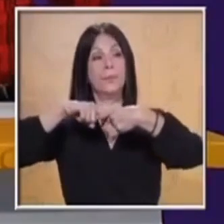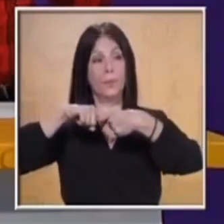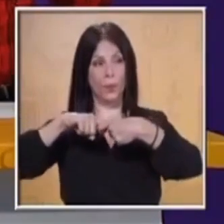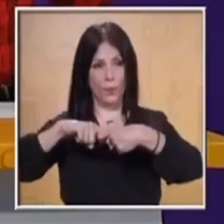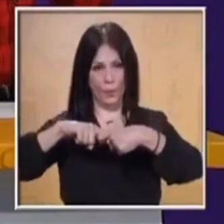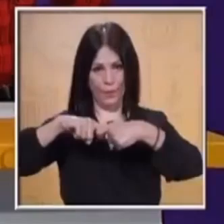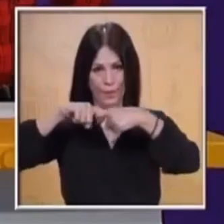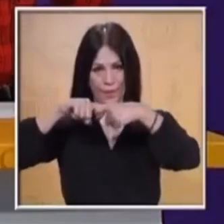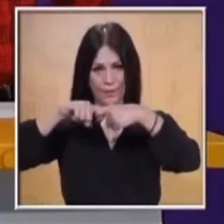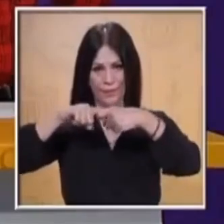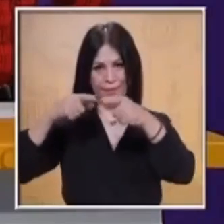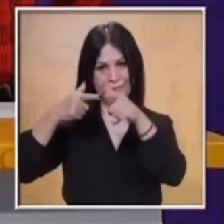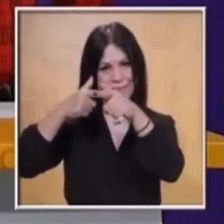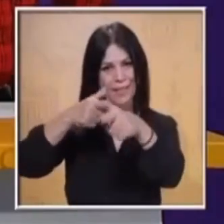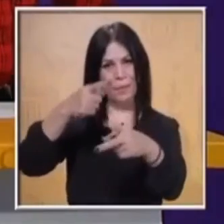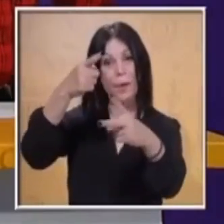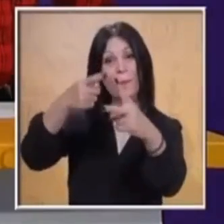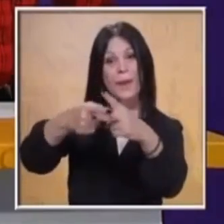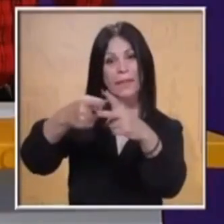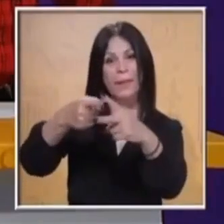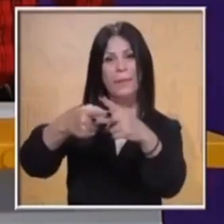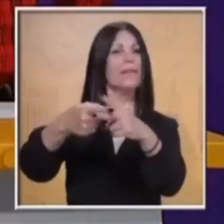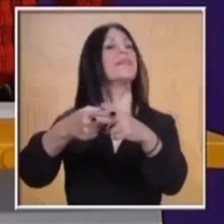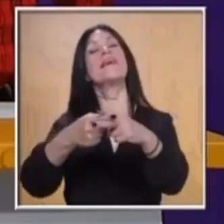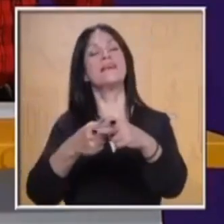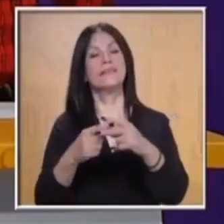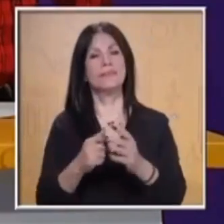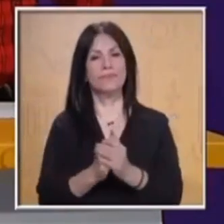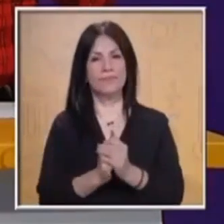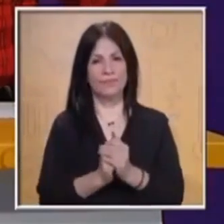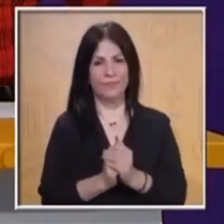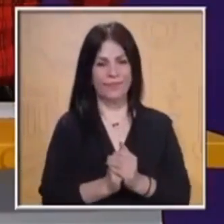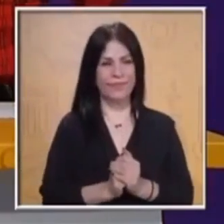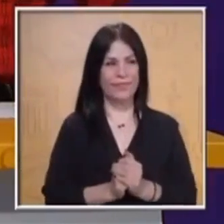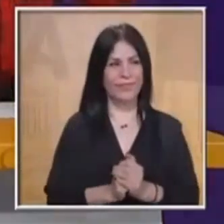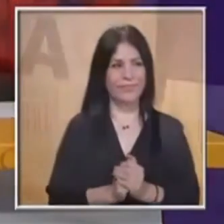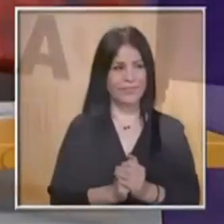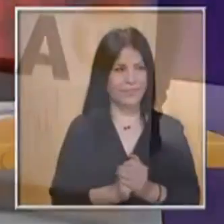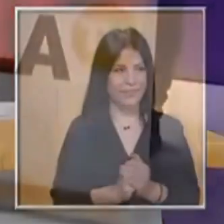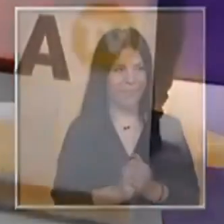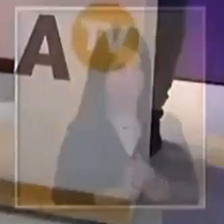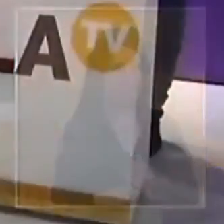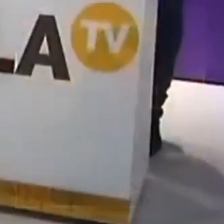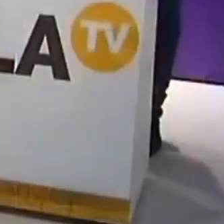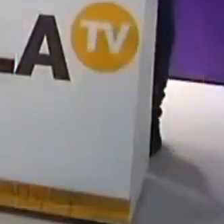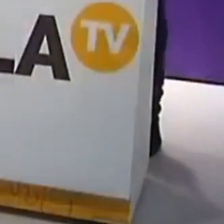Excelente. Síganos sintonizando por el canal 28. Regresamos. Regresamos.